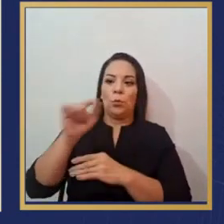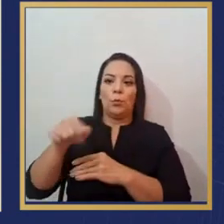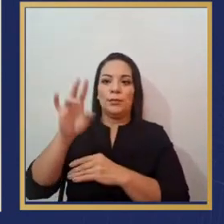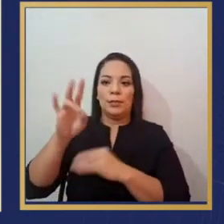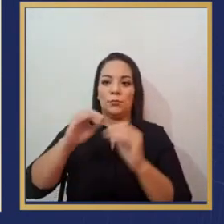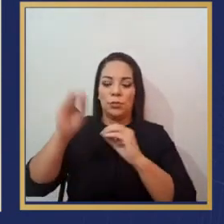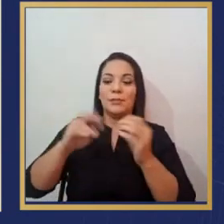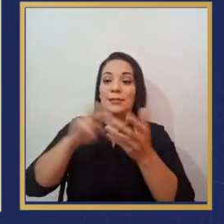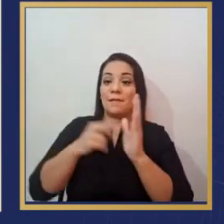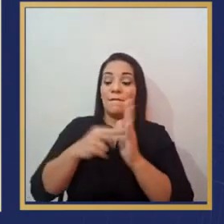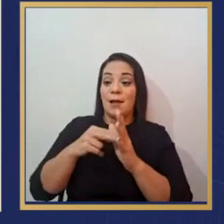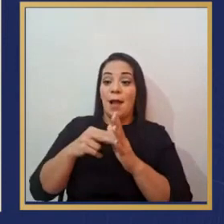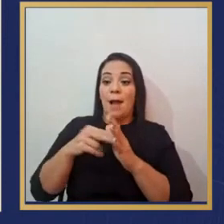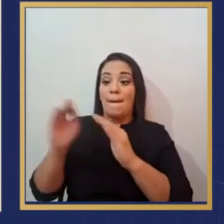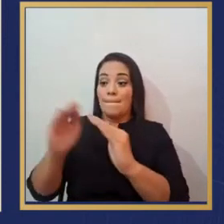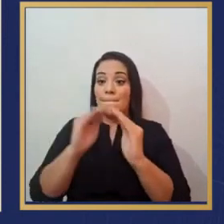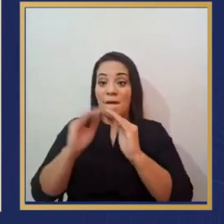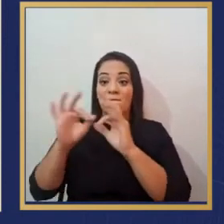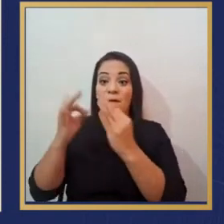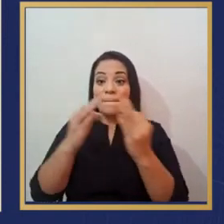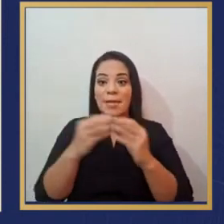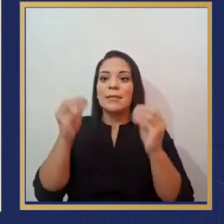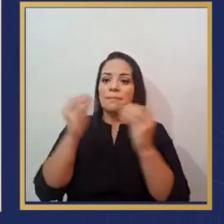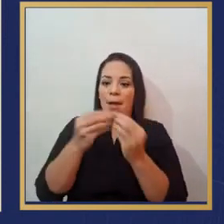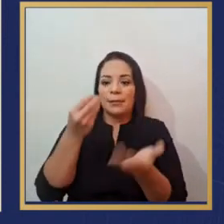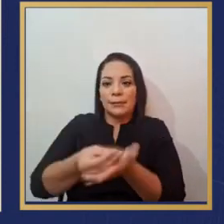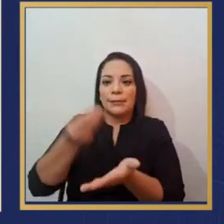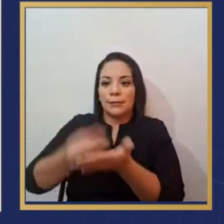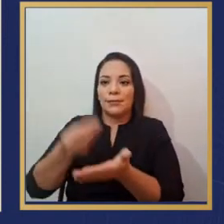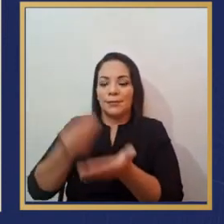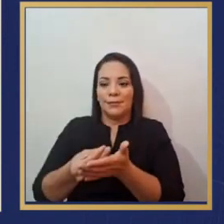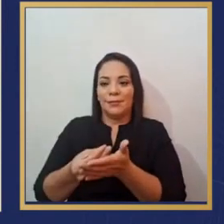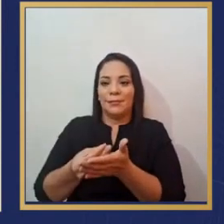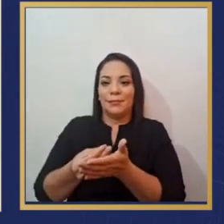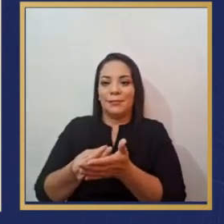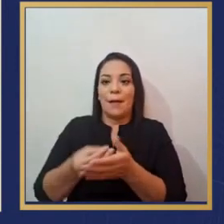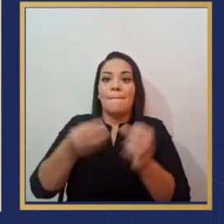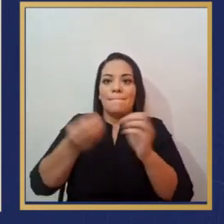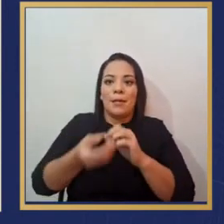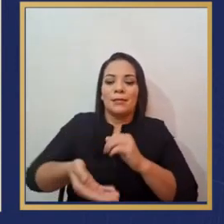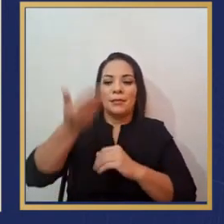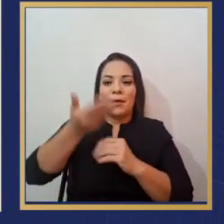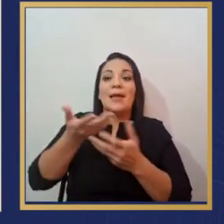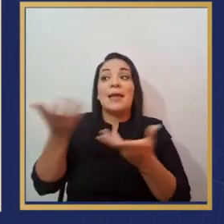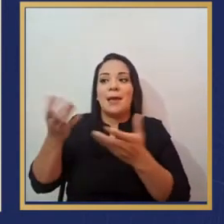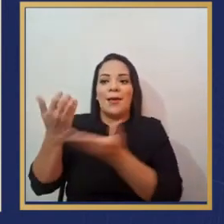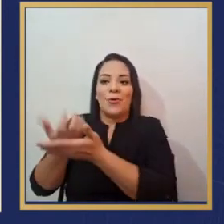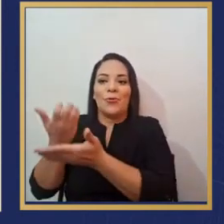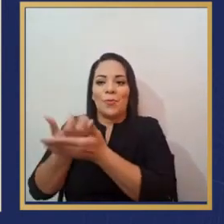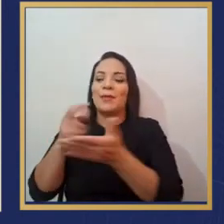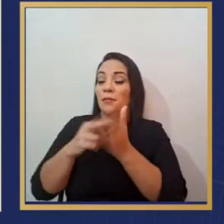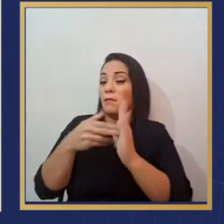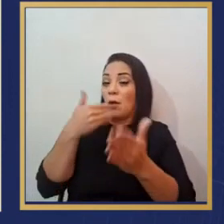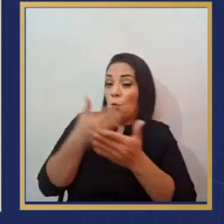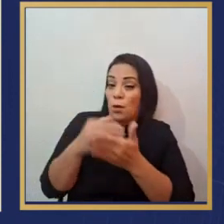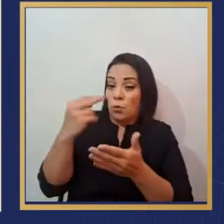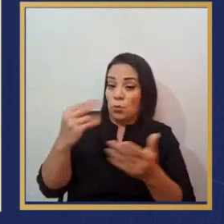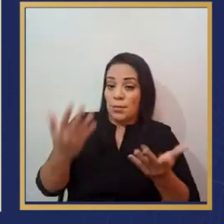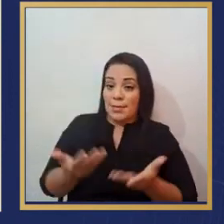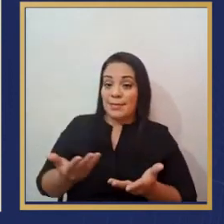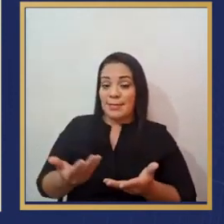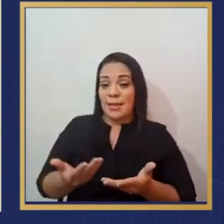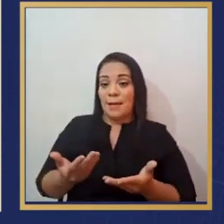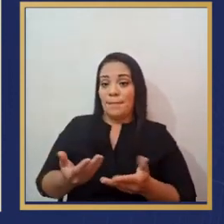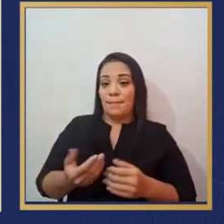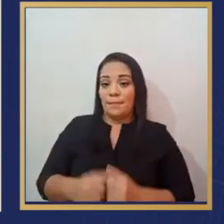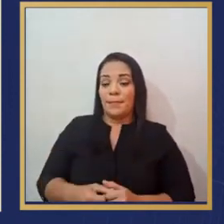incluso el consumo de los hogares de las familias de los costarricenses que la economía como un todo. Y eso es muy buena noticia porque entre